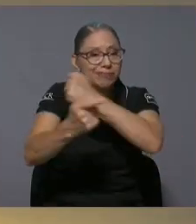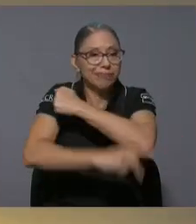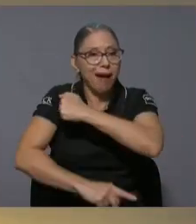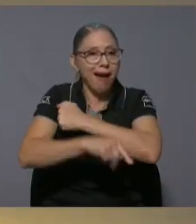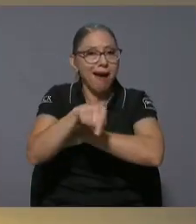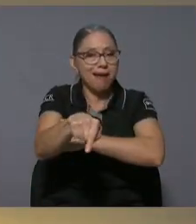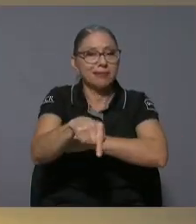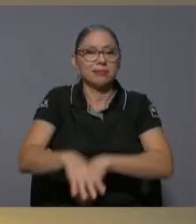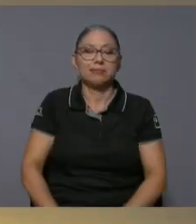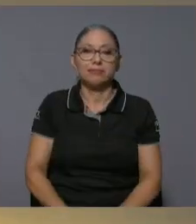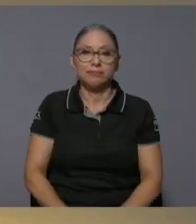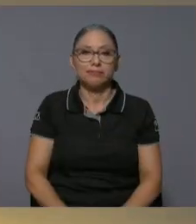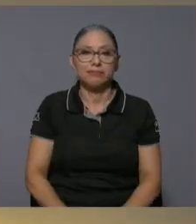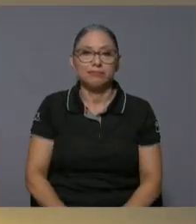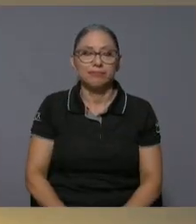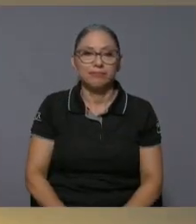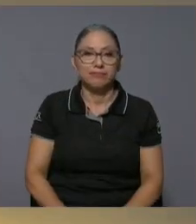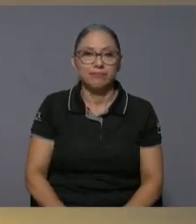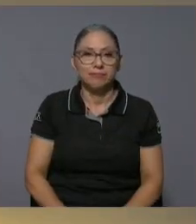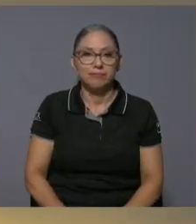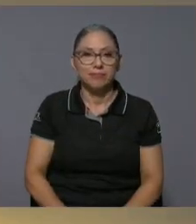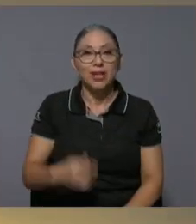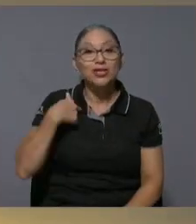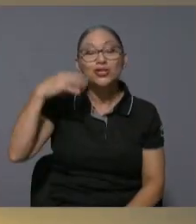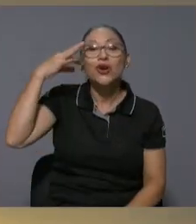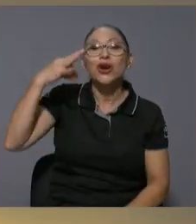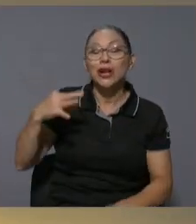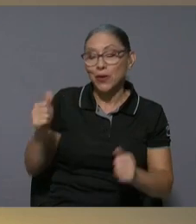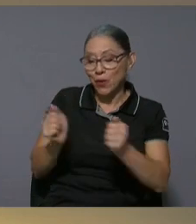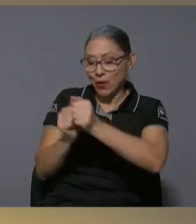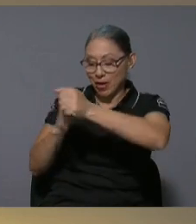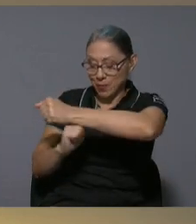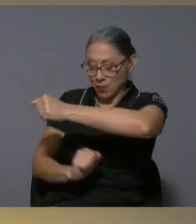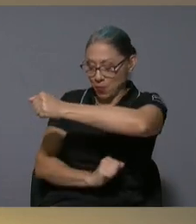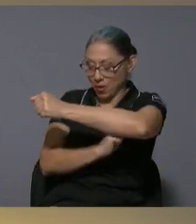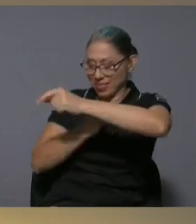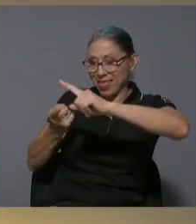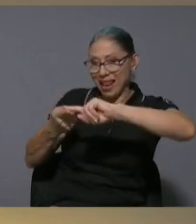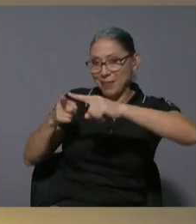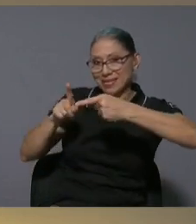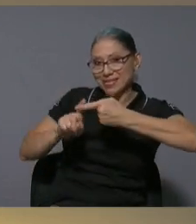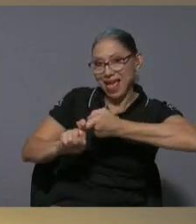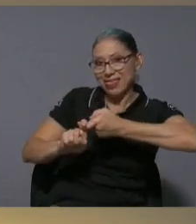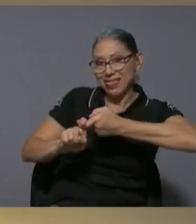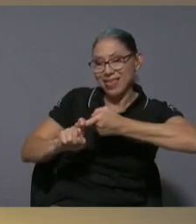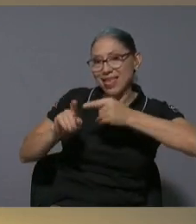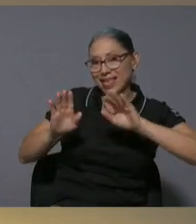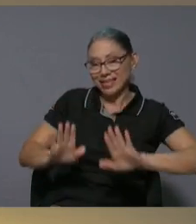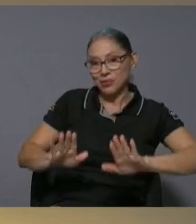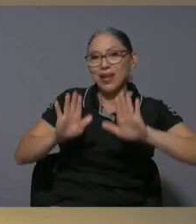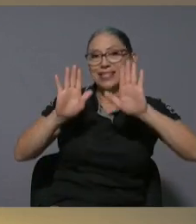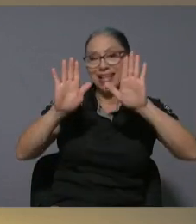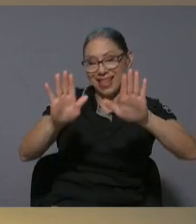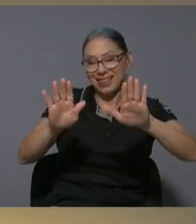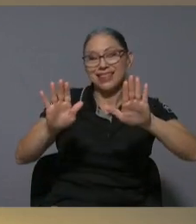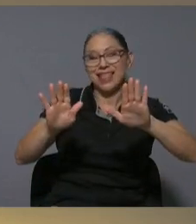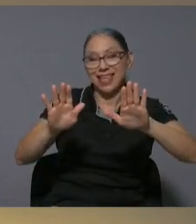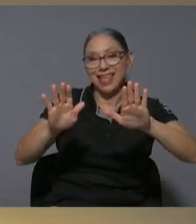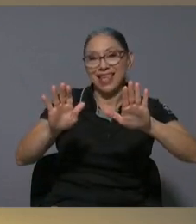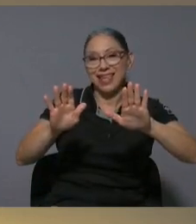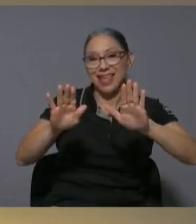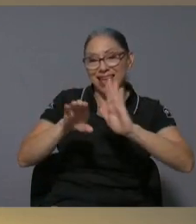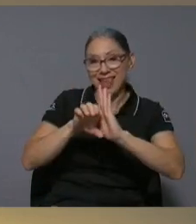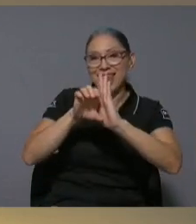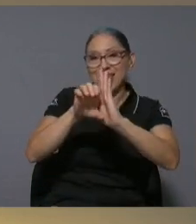yo creo que con el Puente de la Amistad es un excelente es un excelente